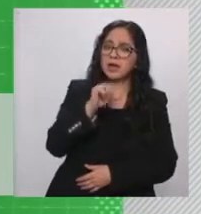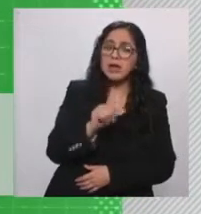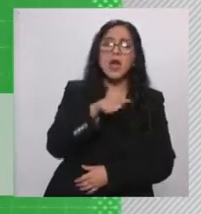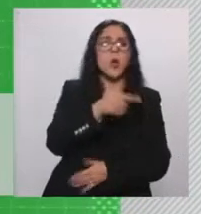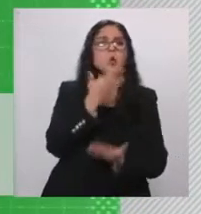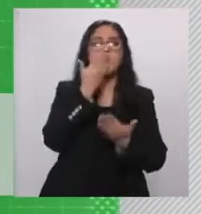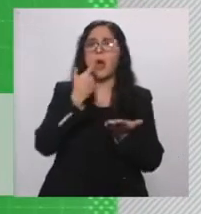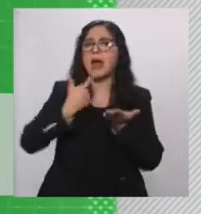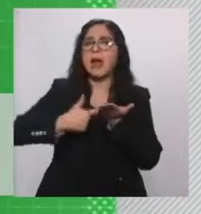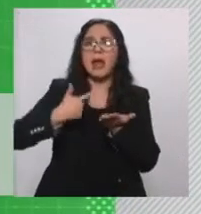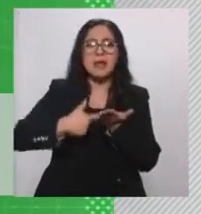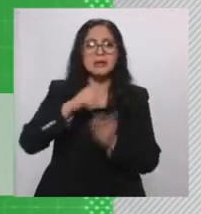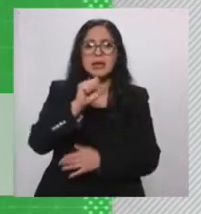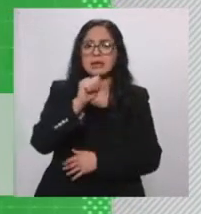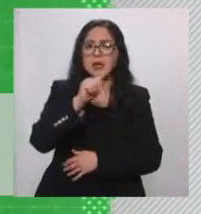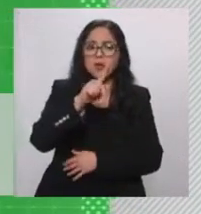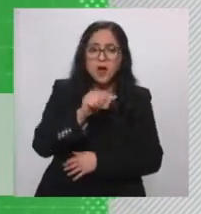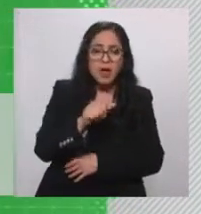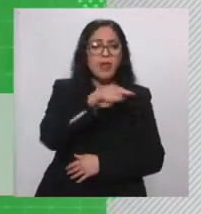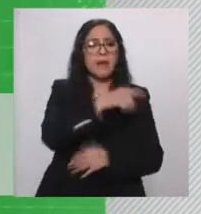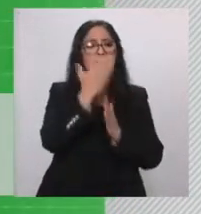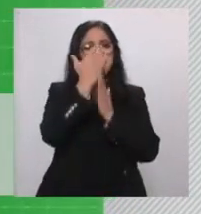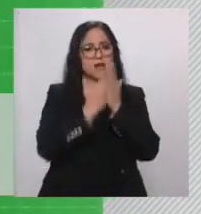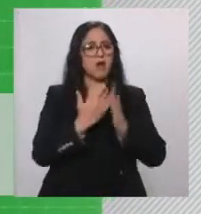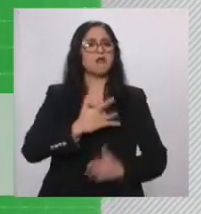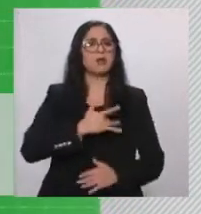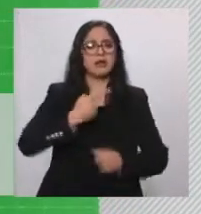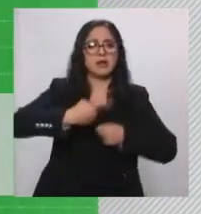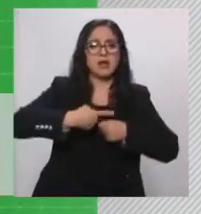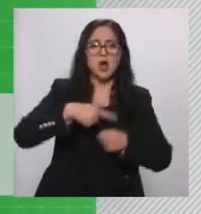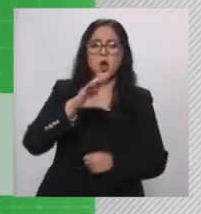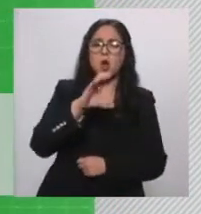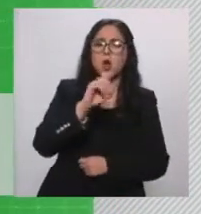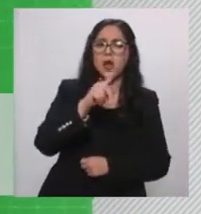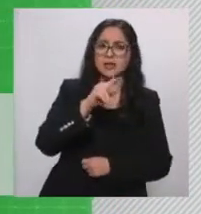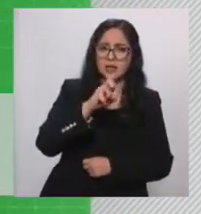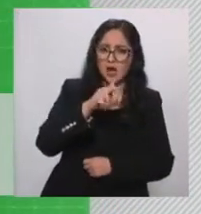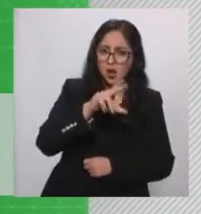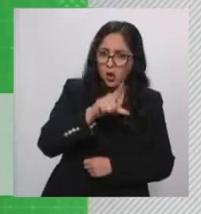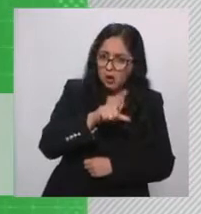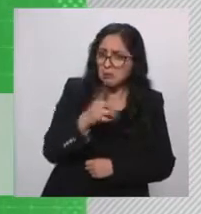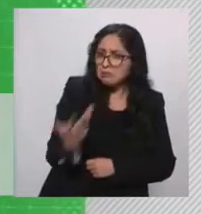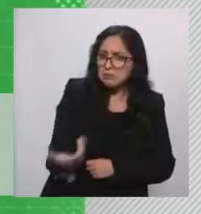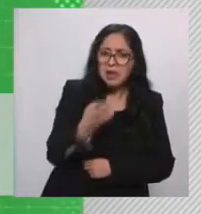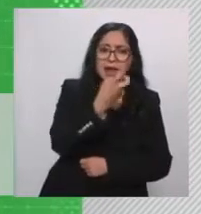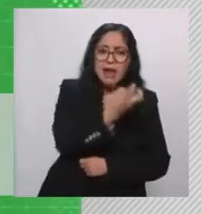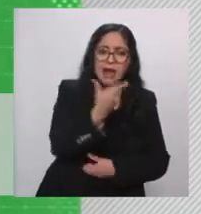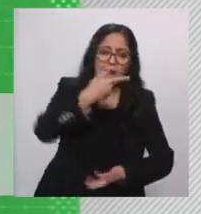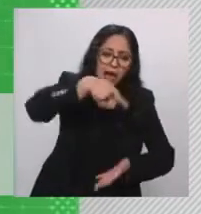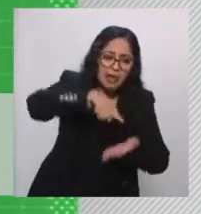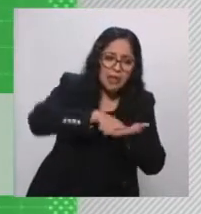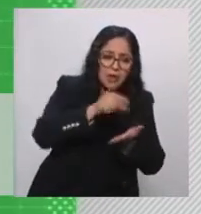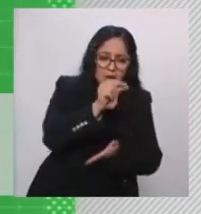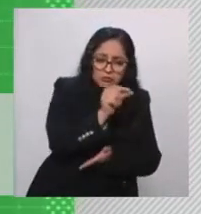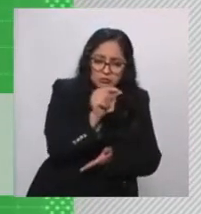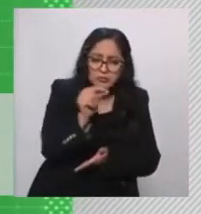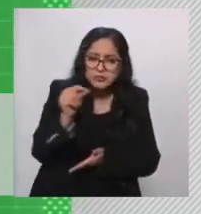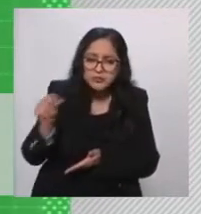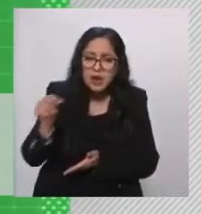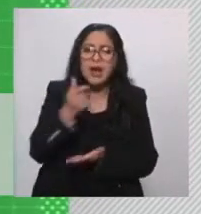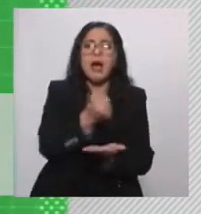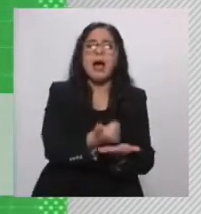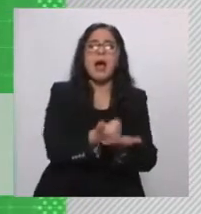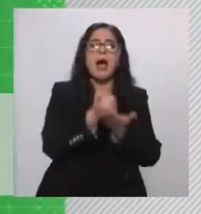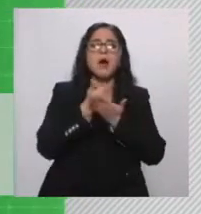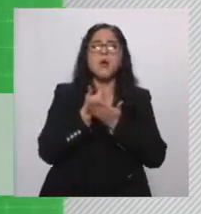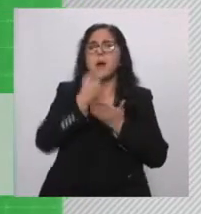evidentemente de colesterol, por ser un alimento de origen vegetal. Y lo importante es que tienen compuestos bioactivos que nos van a ayudar a que, a